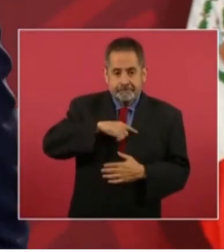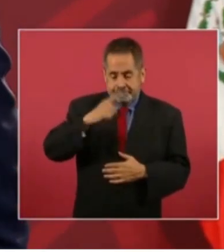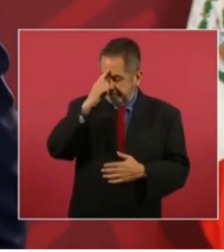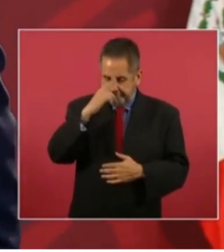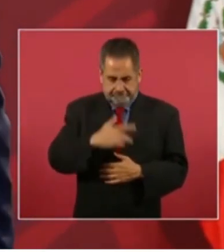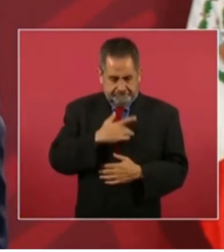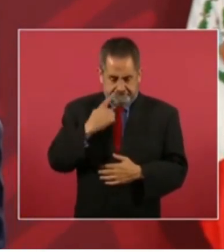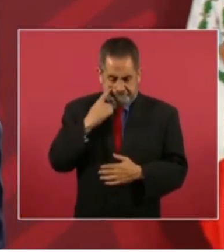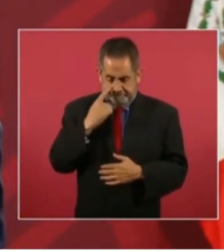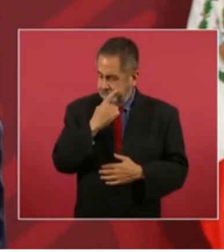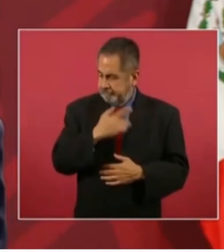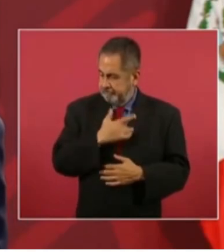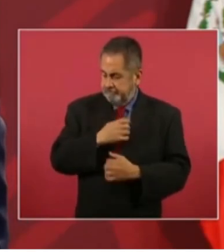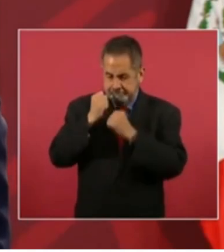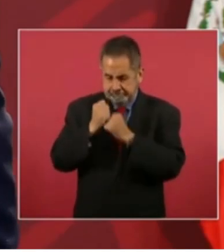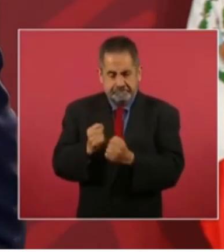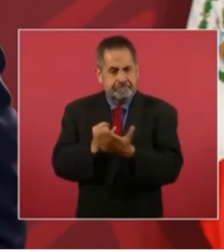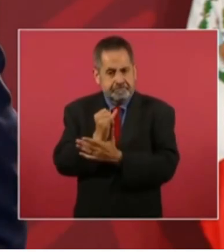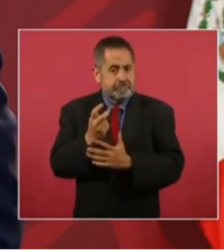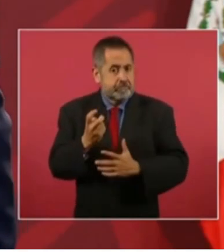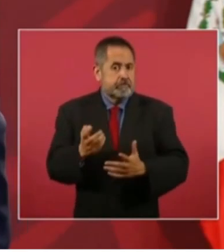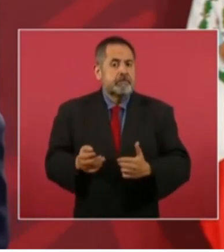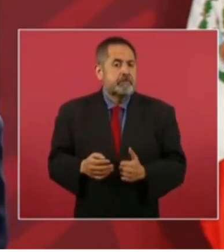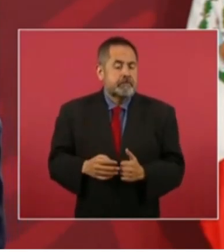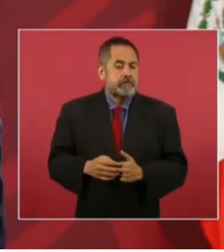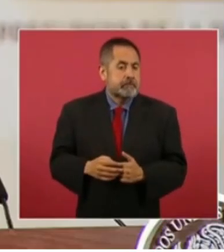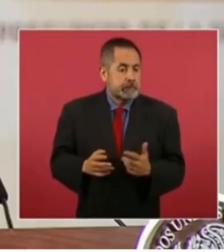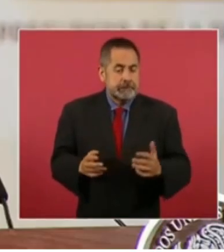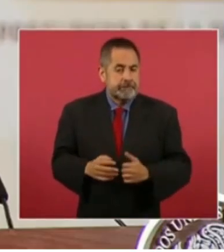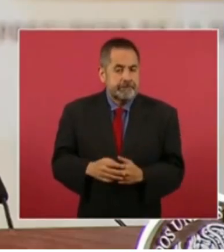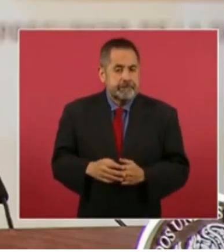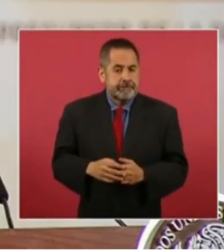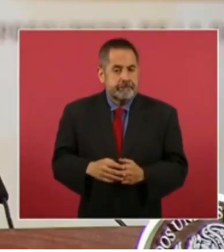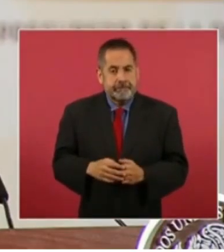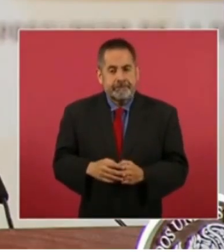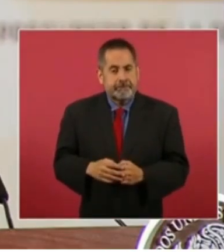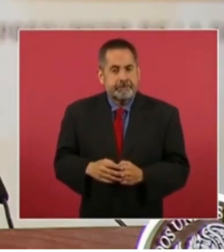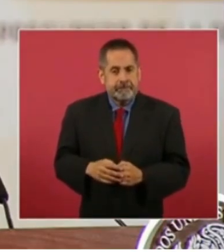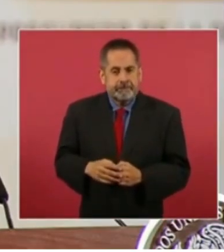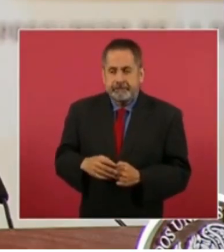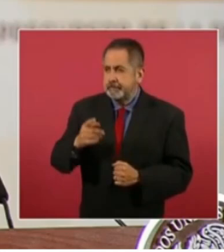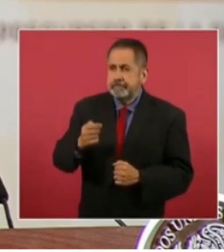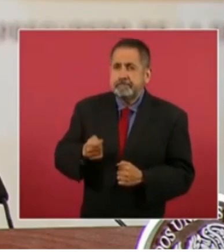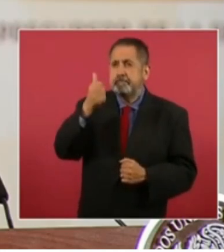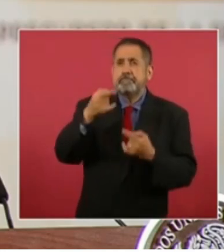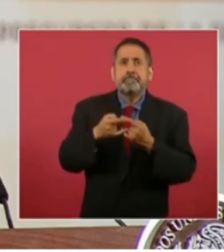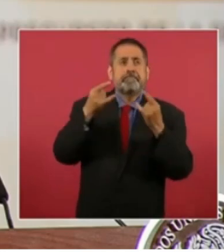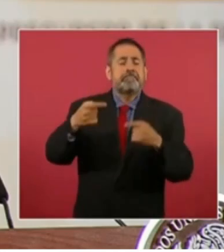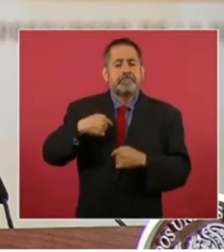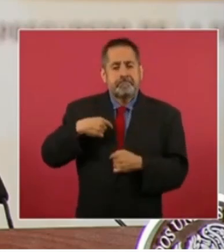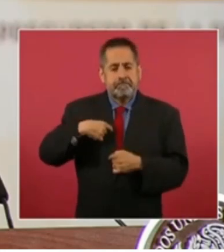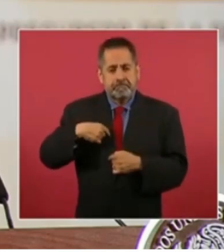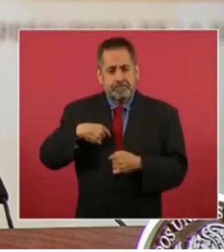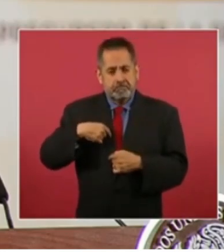convicción porque yo la primera vez que